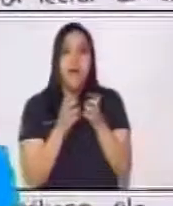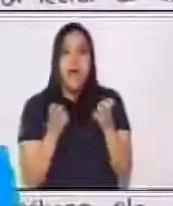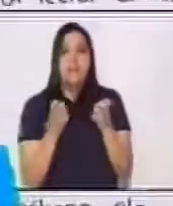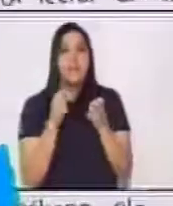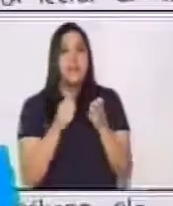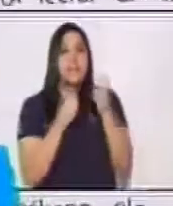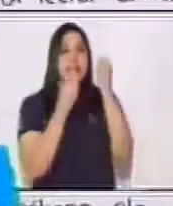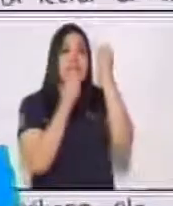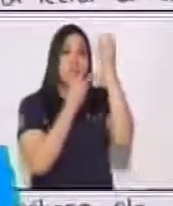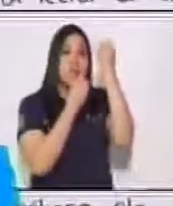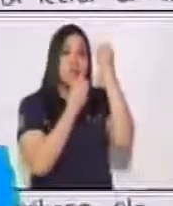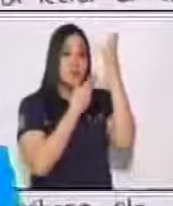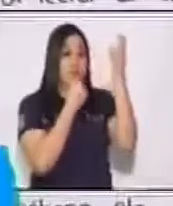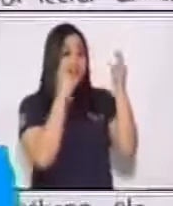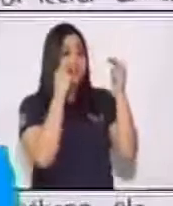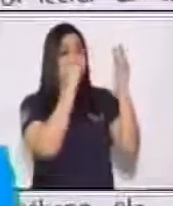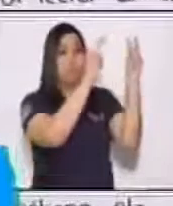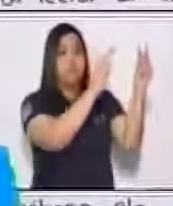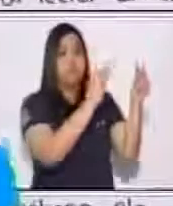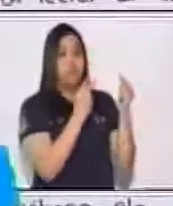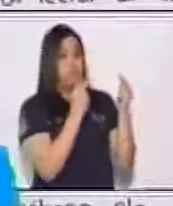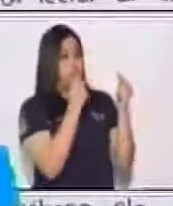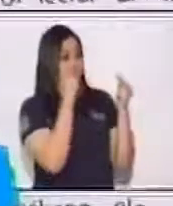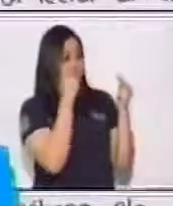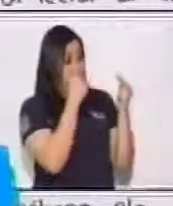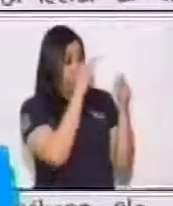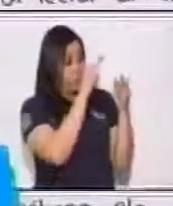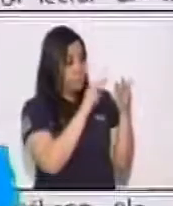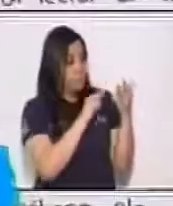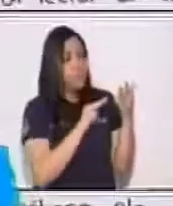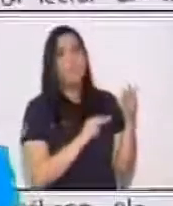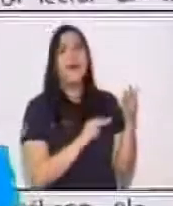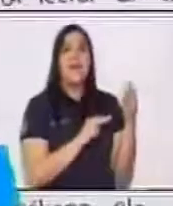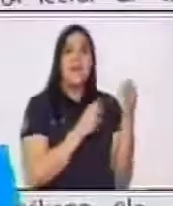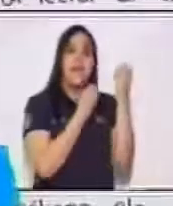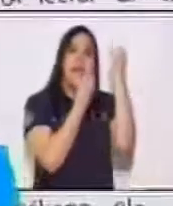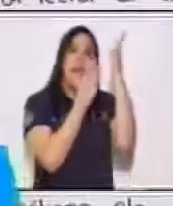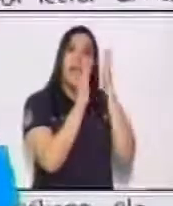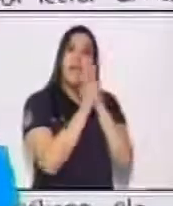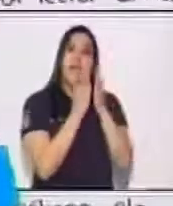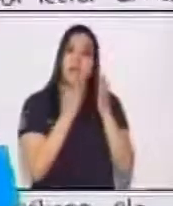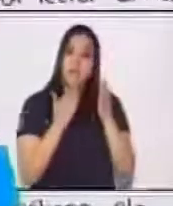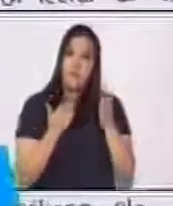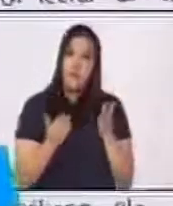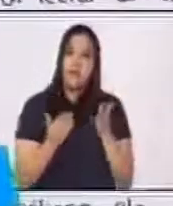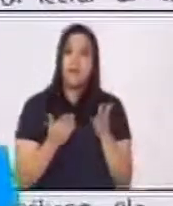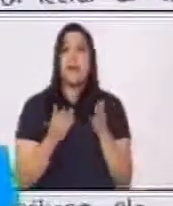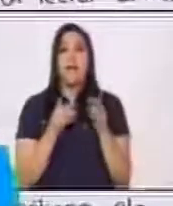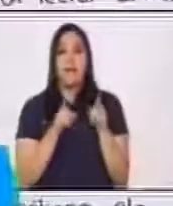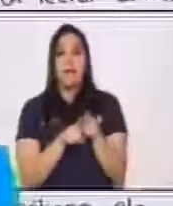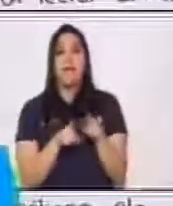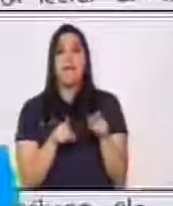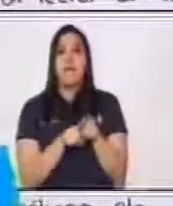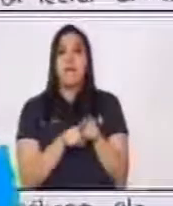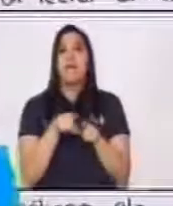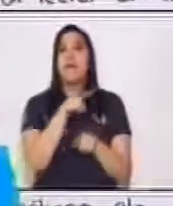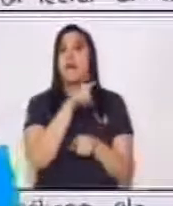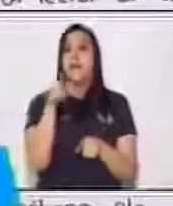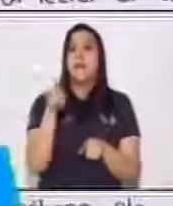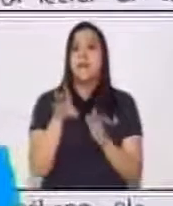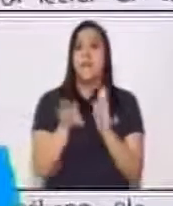es llamar la atención de quién va a leer nuestro trifoliar. Y en este caso, pues, vamos a tener esa parte